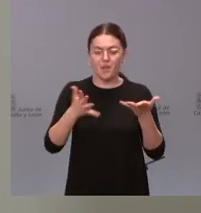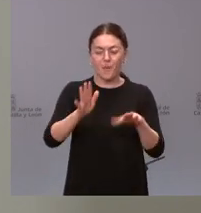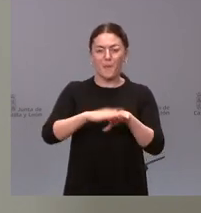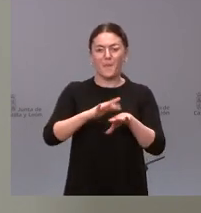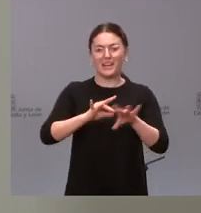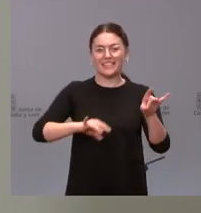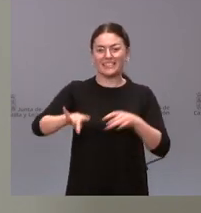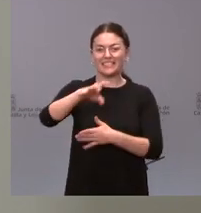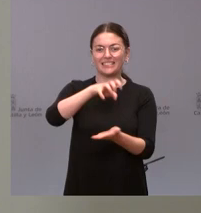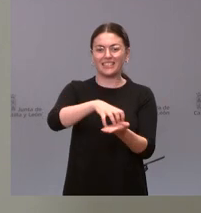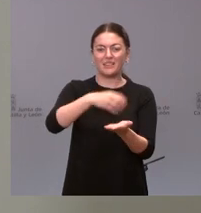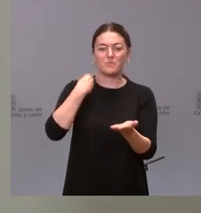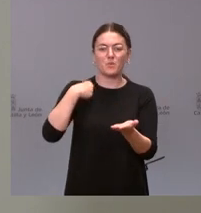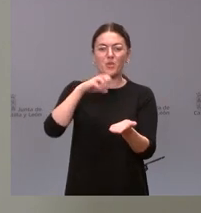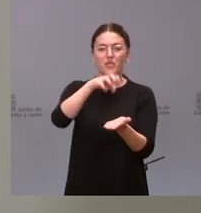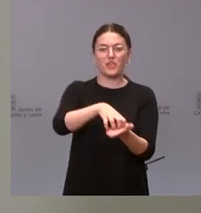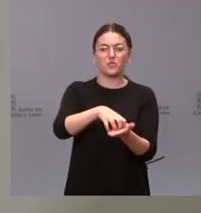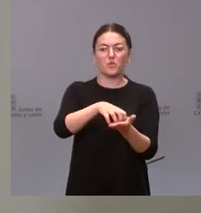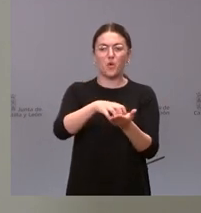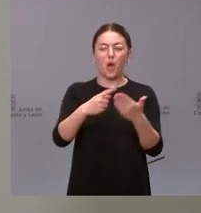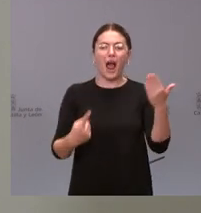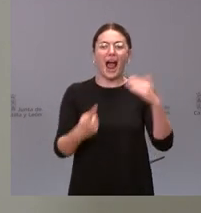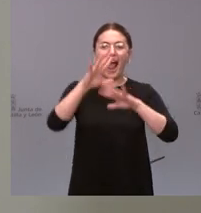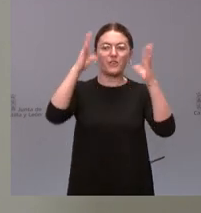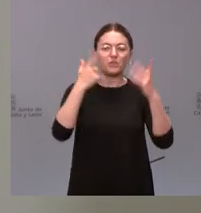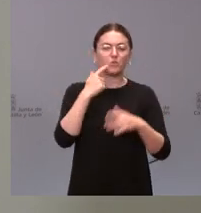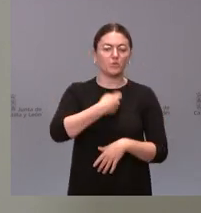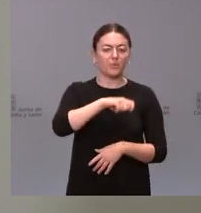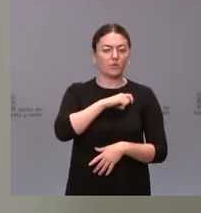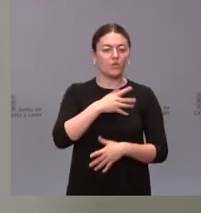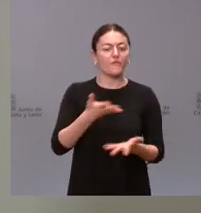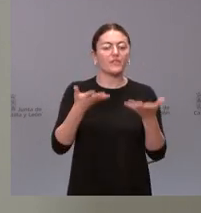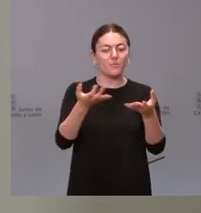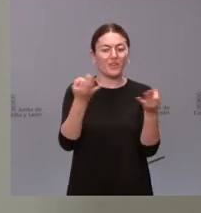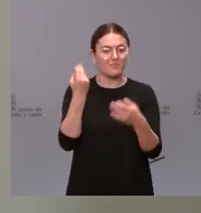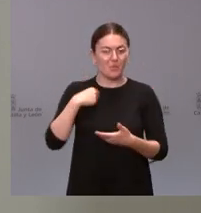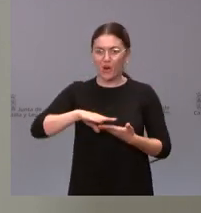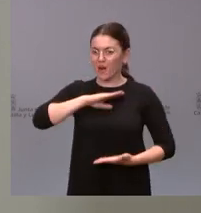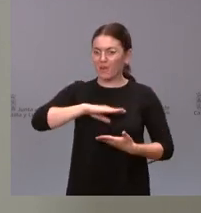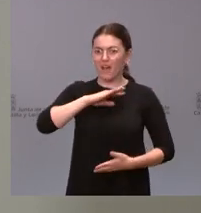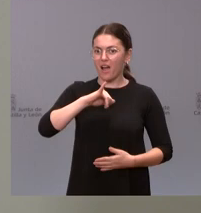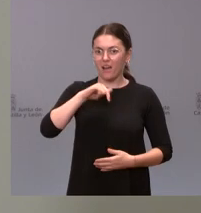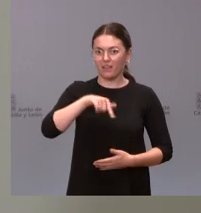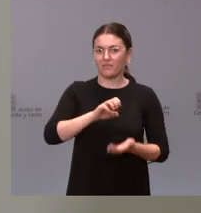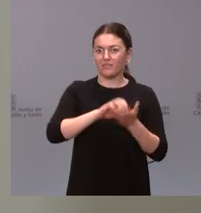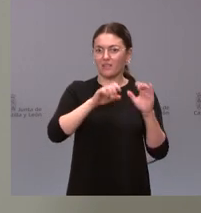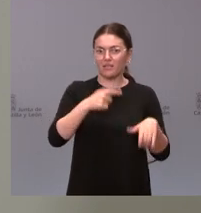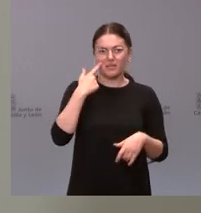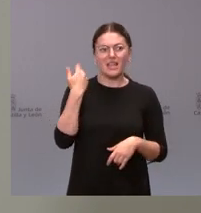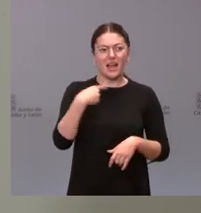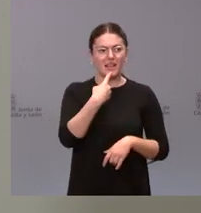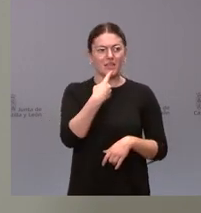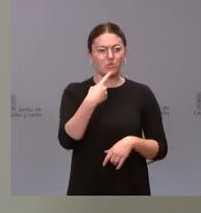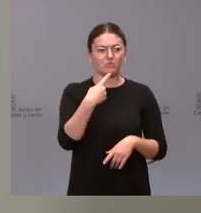aeronáutico español? pues todas las capacidades que tiene nuestra comunidad autónoma que les he dicho que en el ámbito aeroespacial y